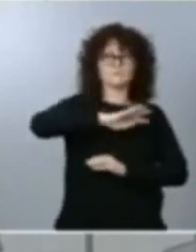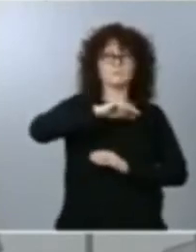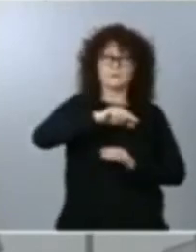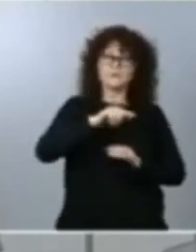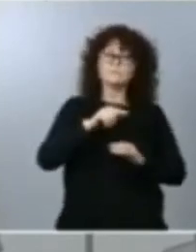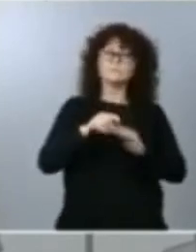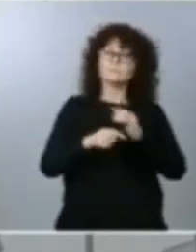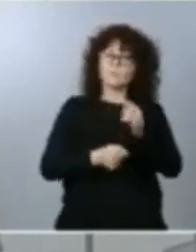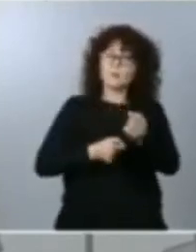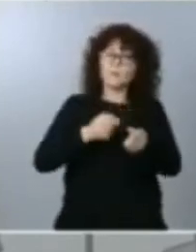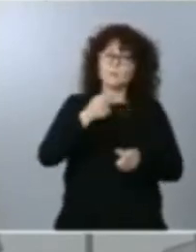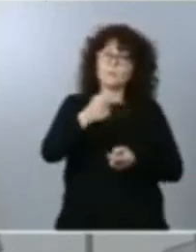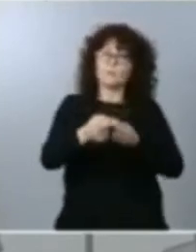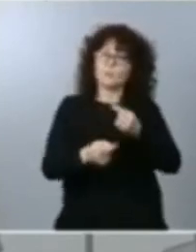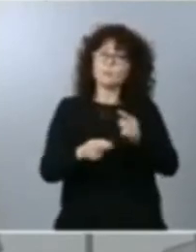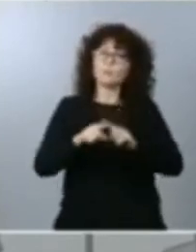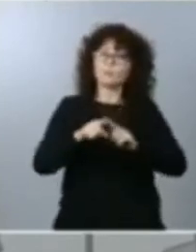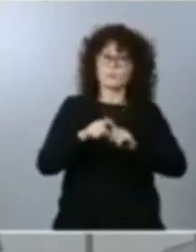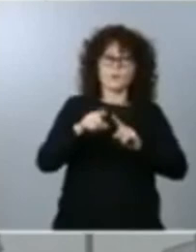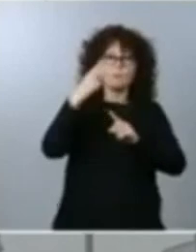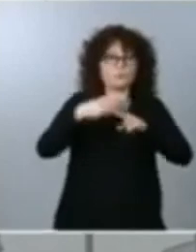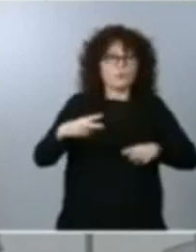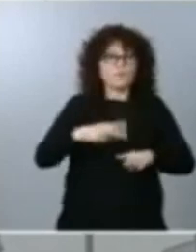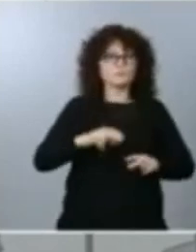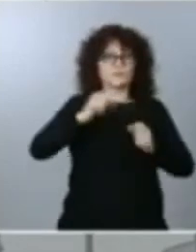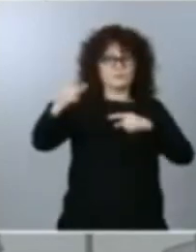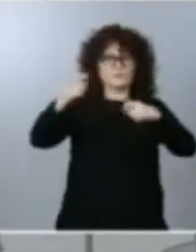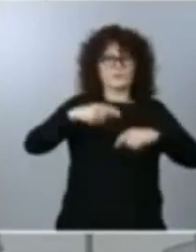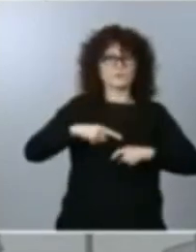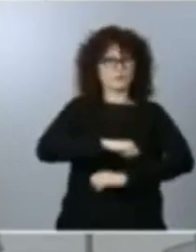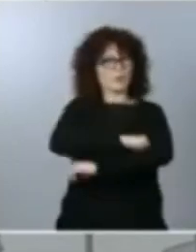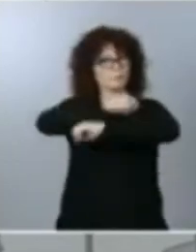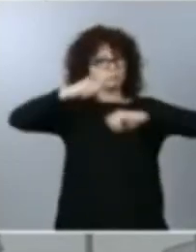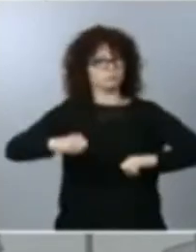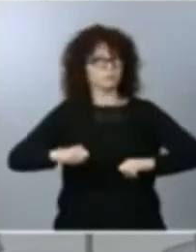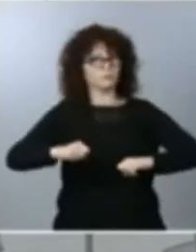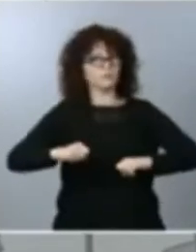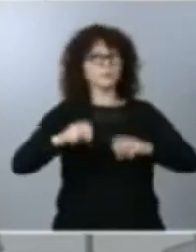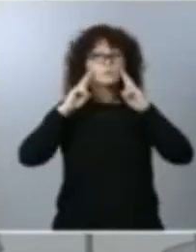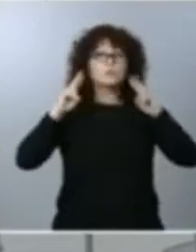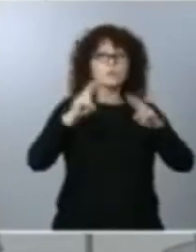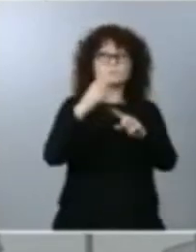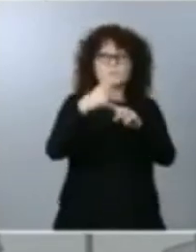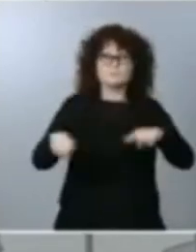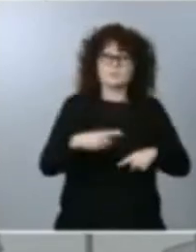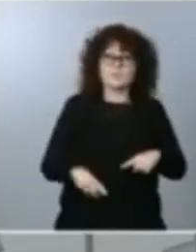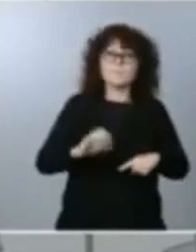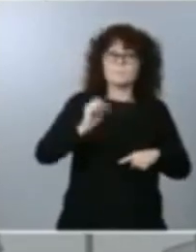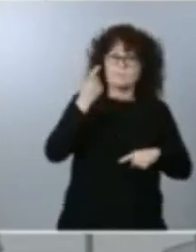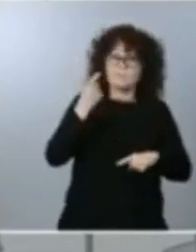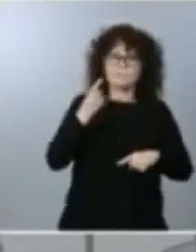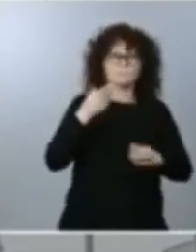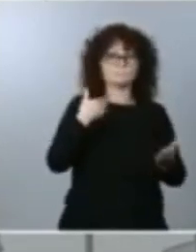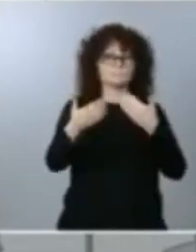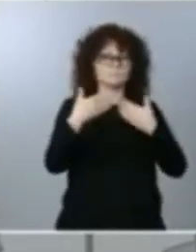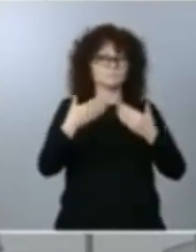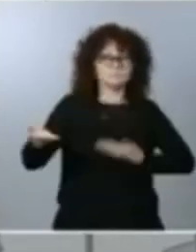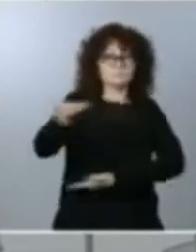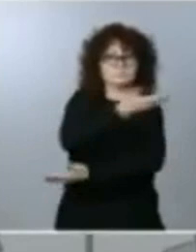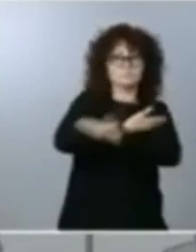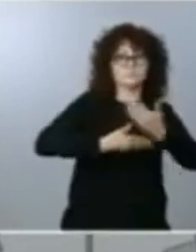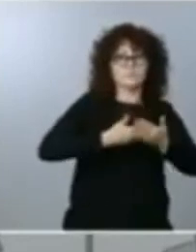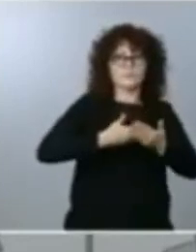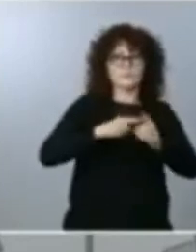política migratoria que tiene distintas dimensiones la primera es la interlocución y la colaboración con aquellos países de origen y de tránsito